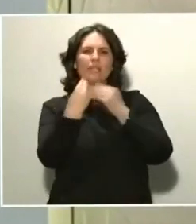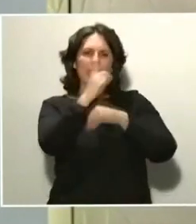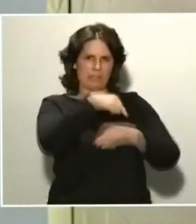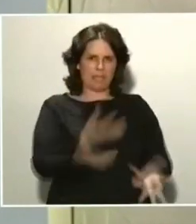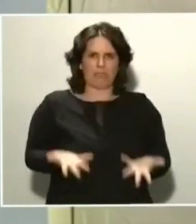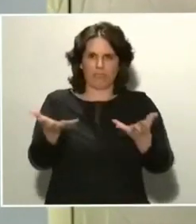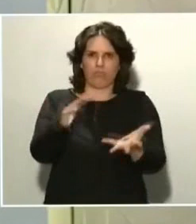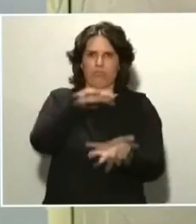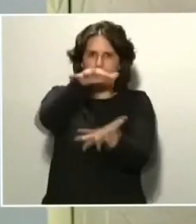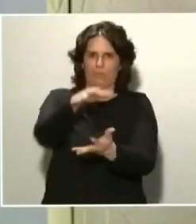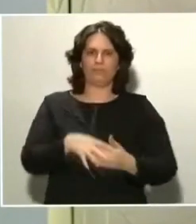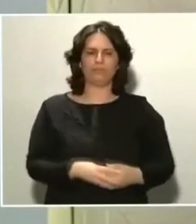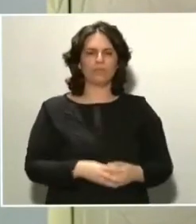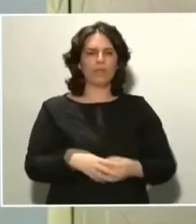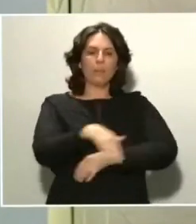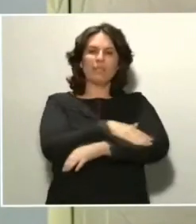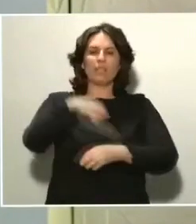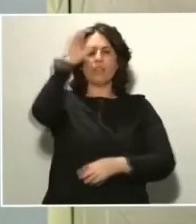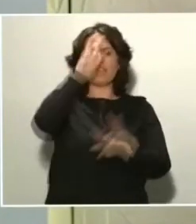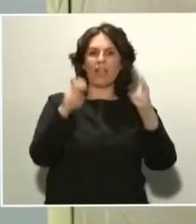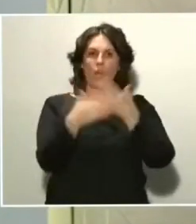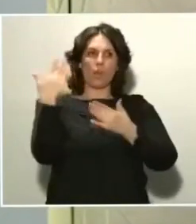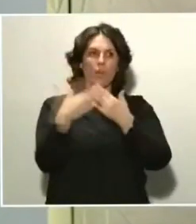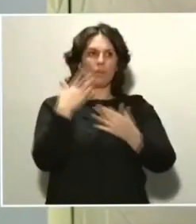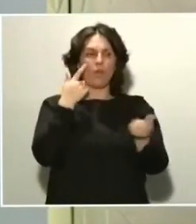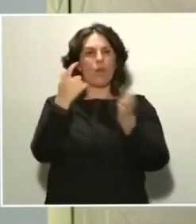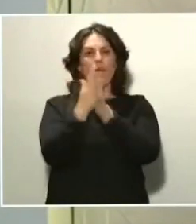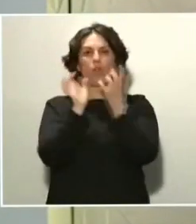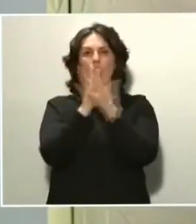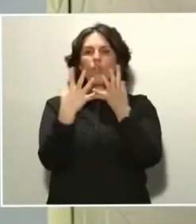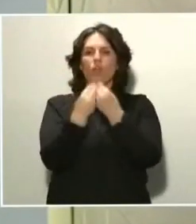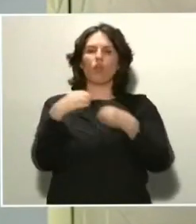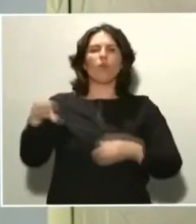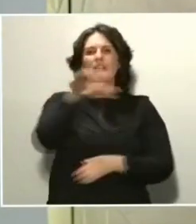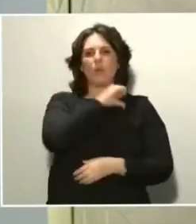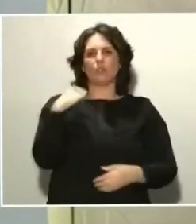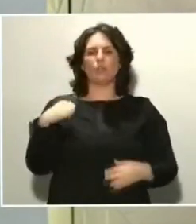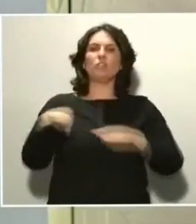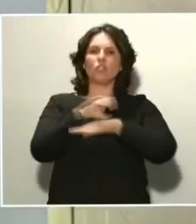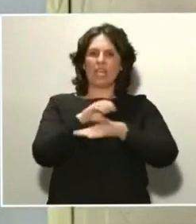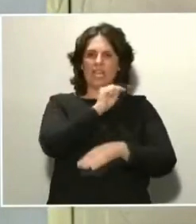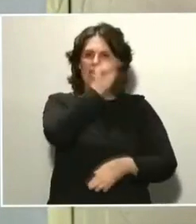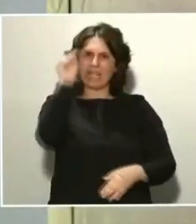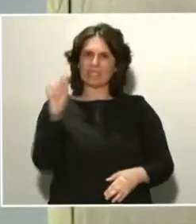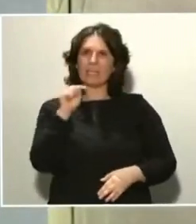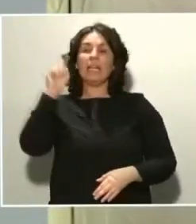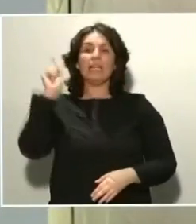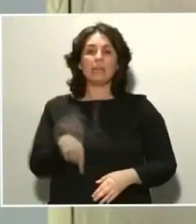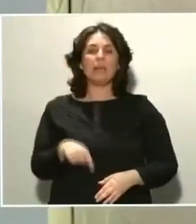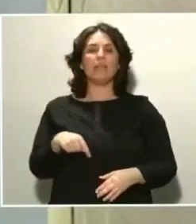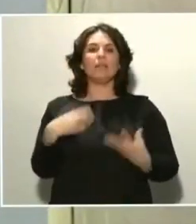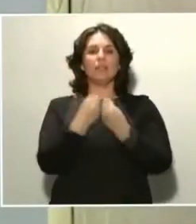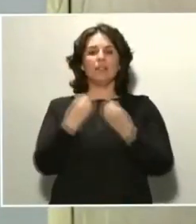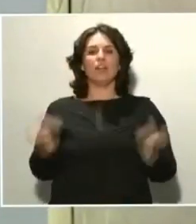Desde el Ministerio de Ciencia e Innovación nos hemos coordinado con las comunidades autónomas, las consejerías adecuadas y también con la conferencia de rectores, a los cuales